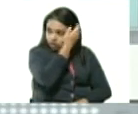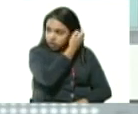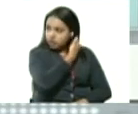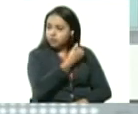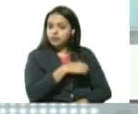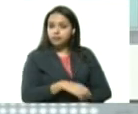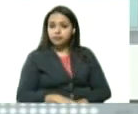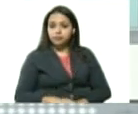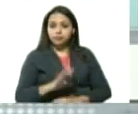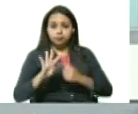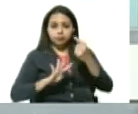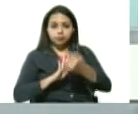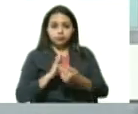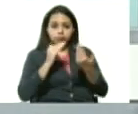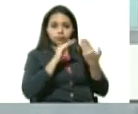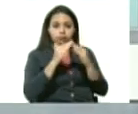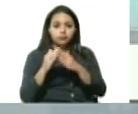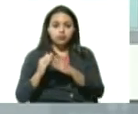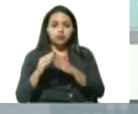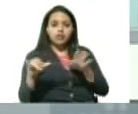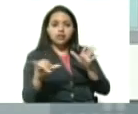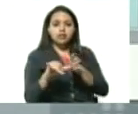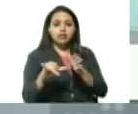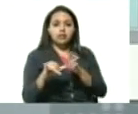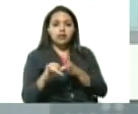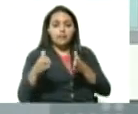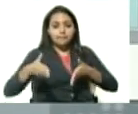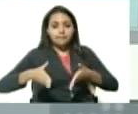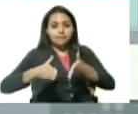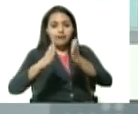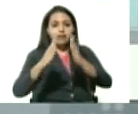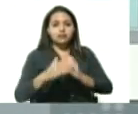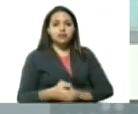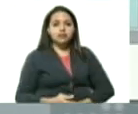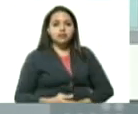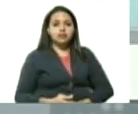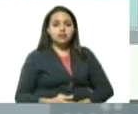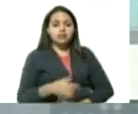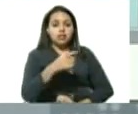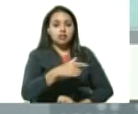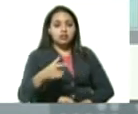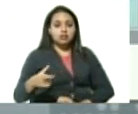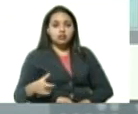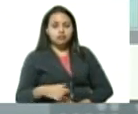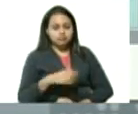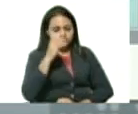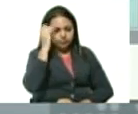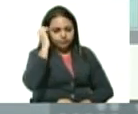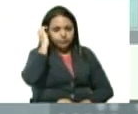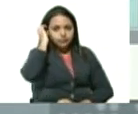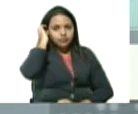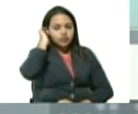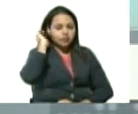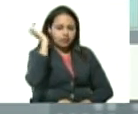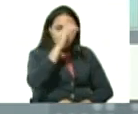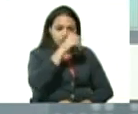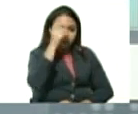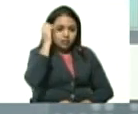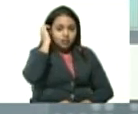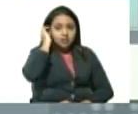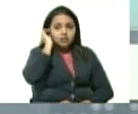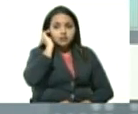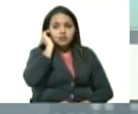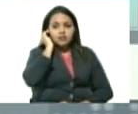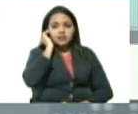frontera el paso de algunas trochas y esos con nacionales que regresan por esas trochas pues han impactado en estas comunidades Pemón a ciento